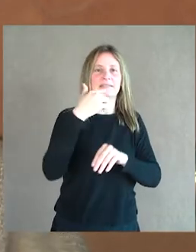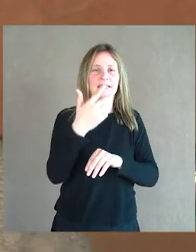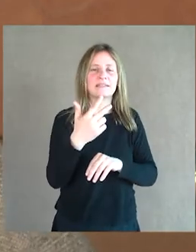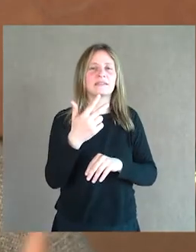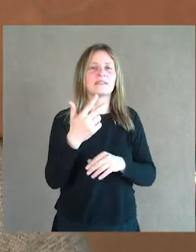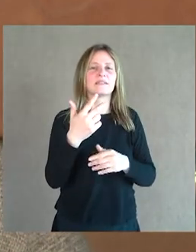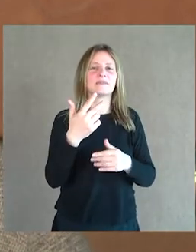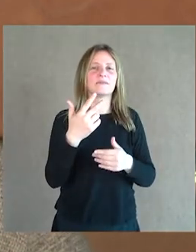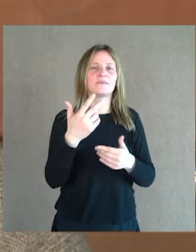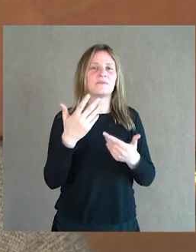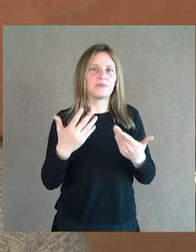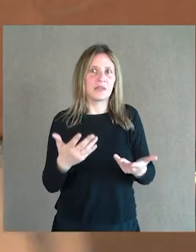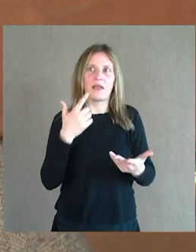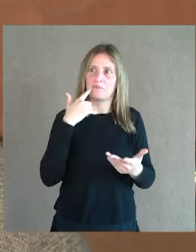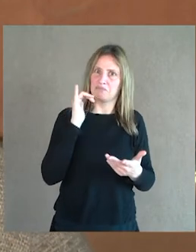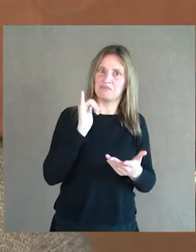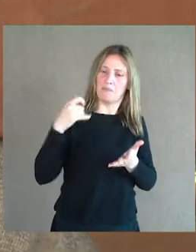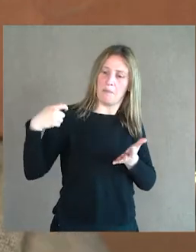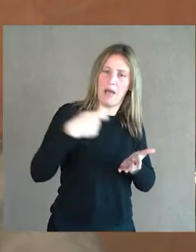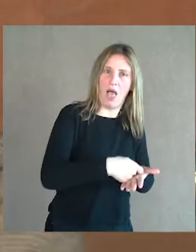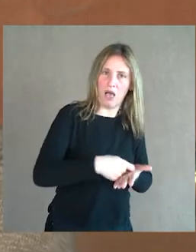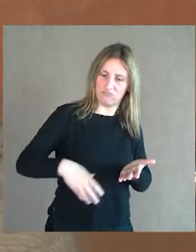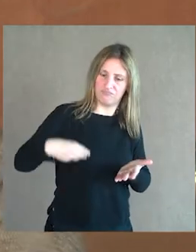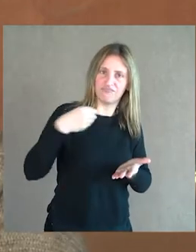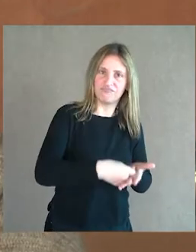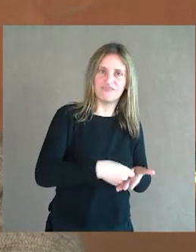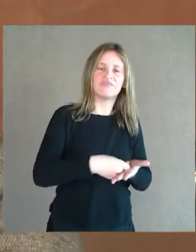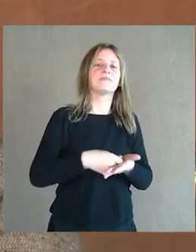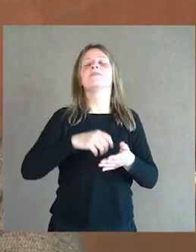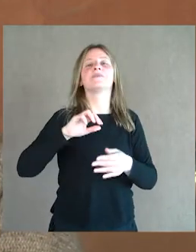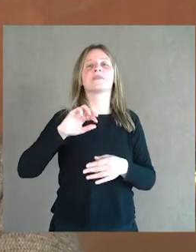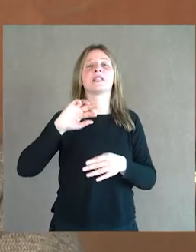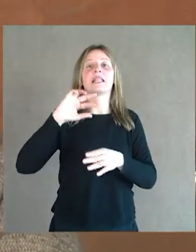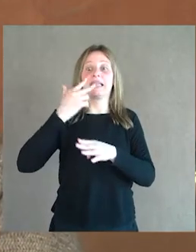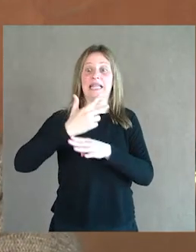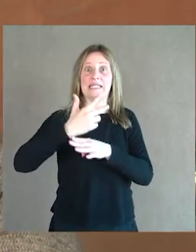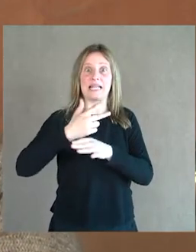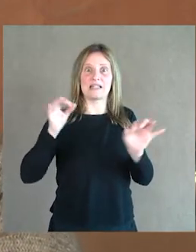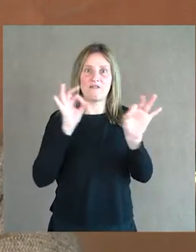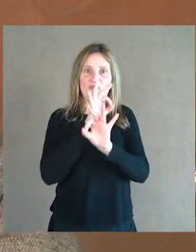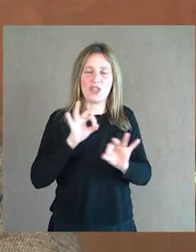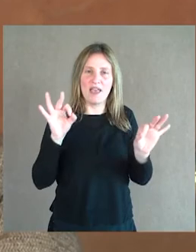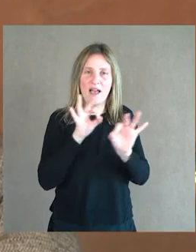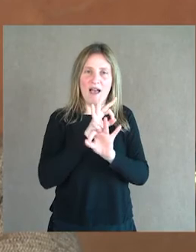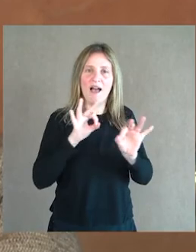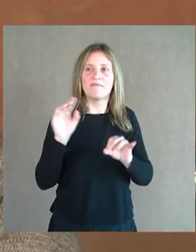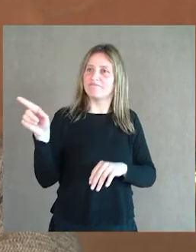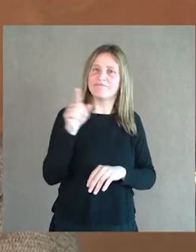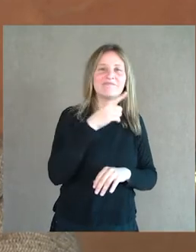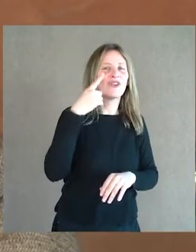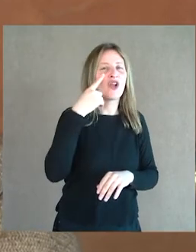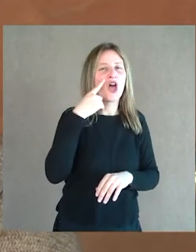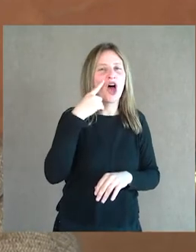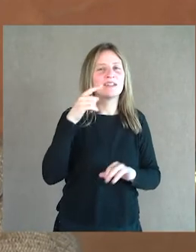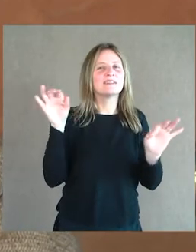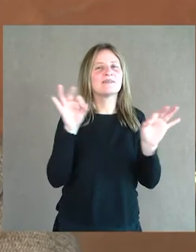estaba dispuesto a pagar de su propio bolsillo. La tercera de esas sinfonías es justamente la que conocemos hoy como la